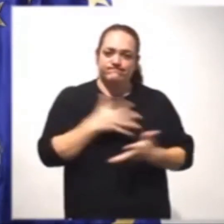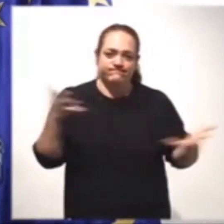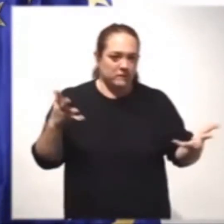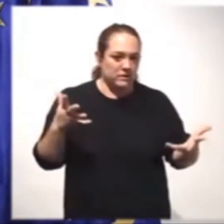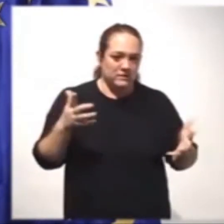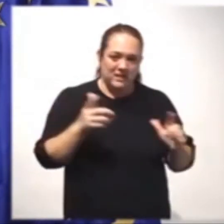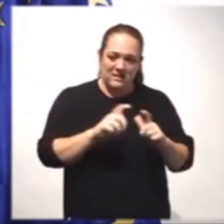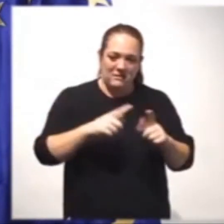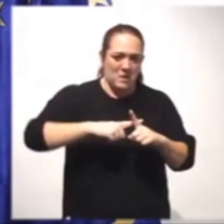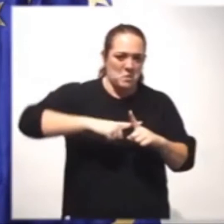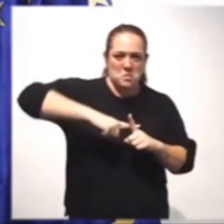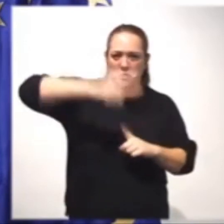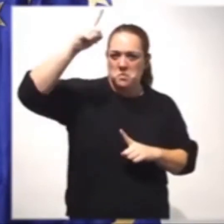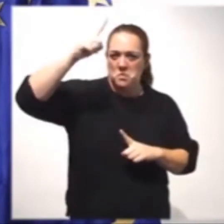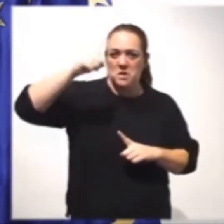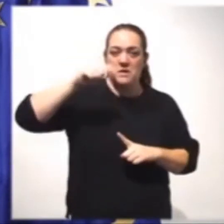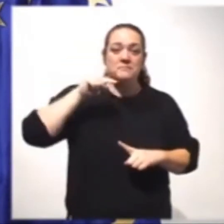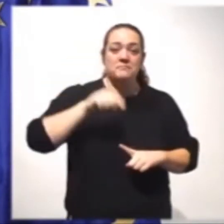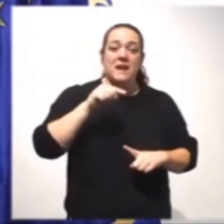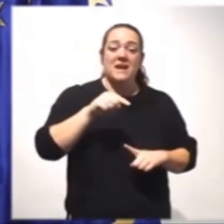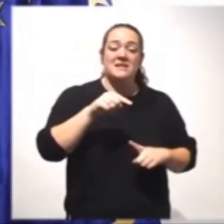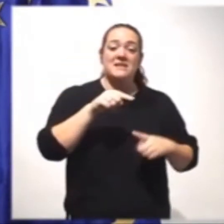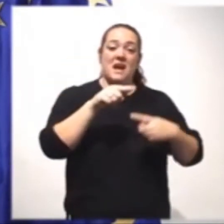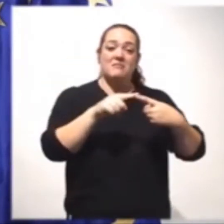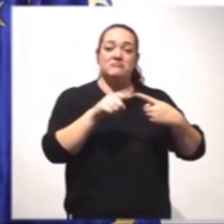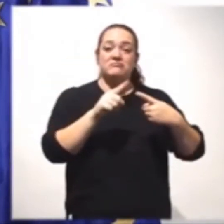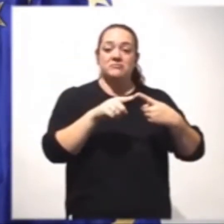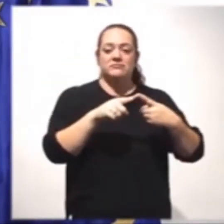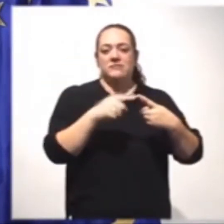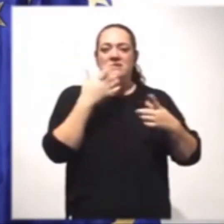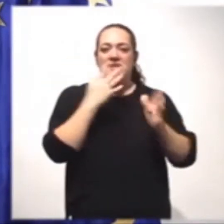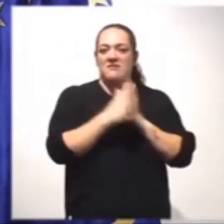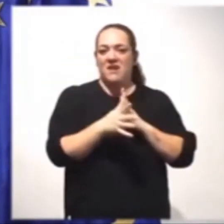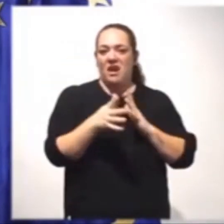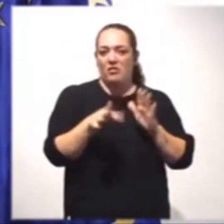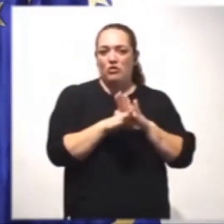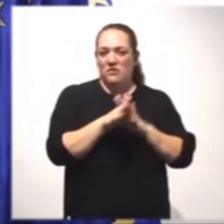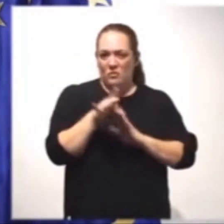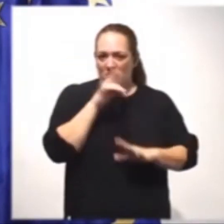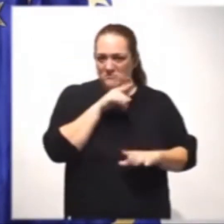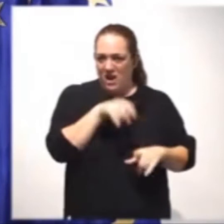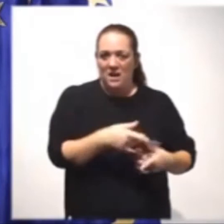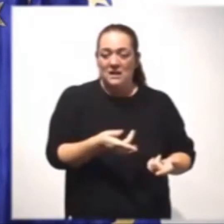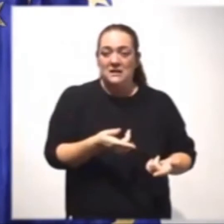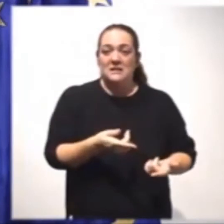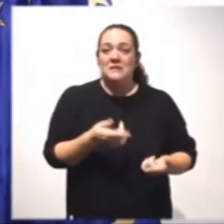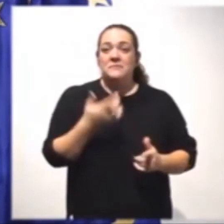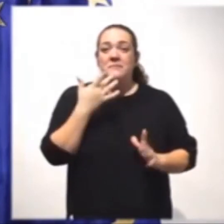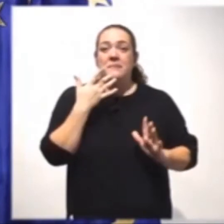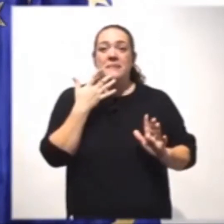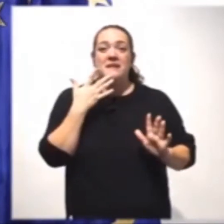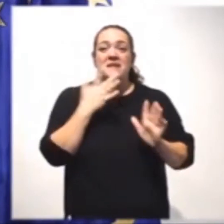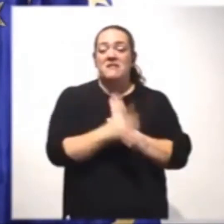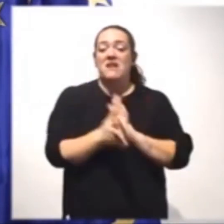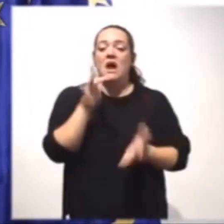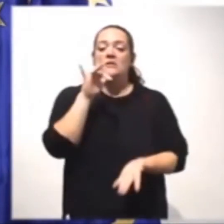una variable que podríamos decir que esté funcionando. Sin embargo, es una variable que con pequeños pulsos y de vez